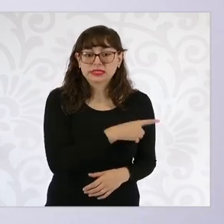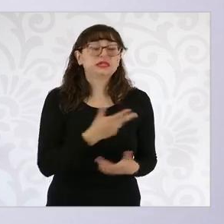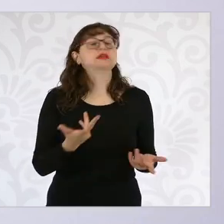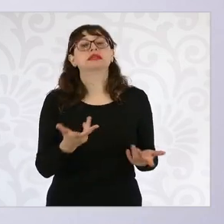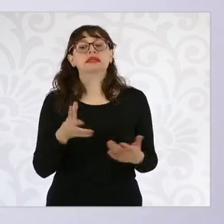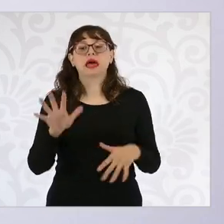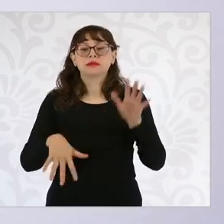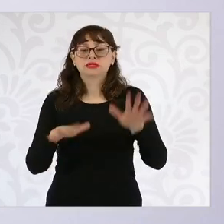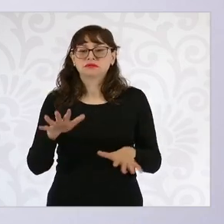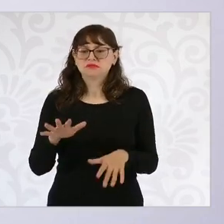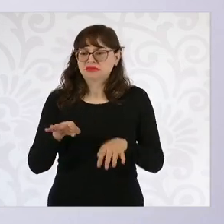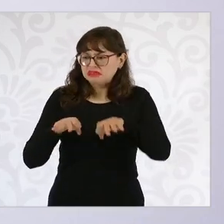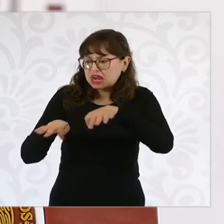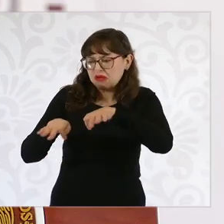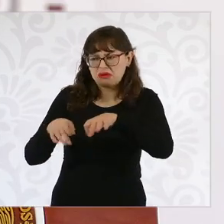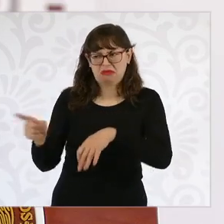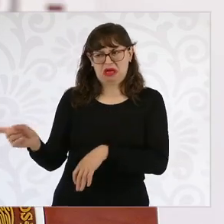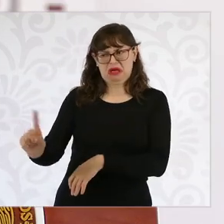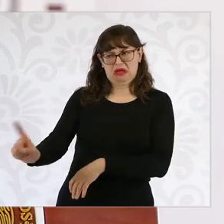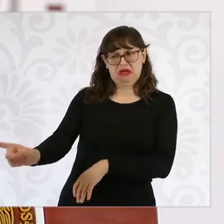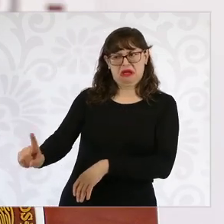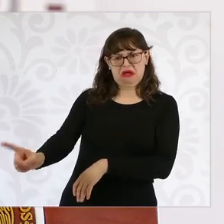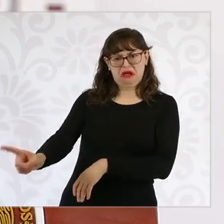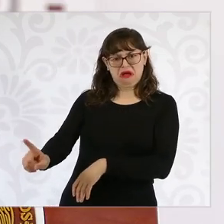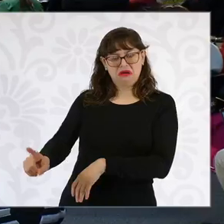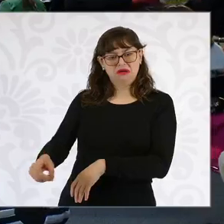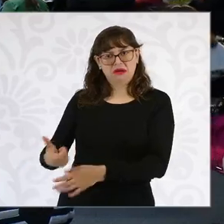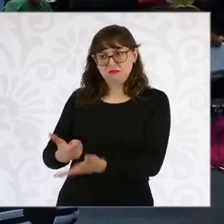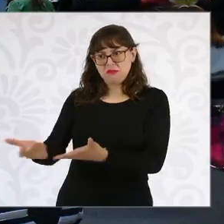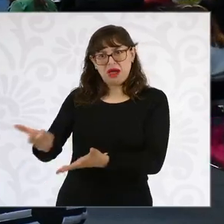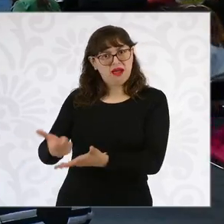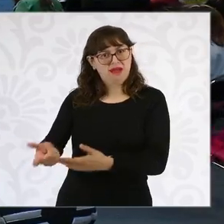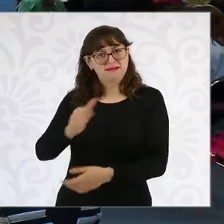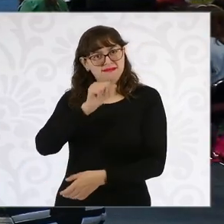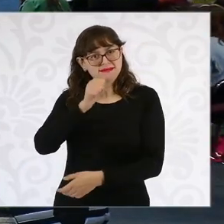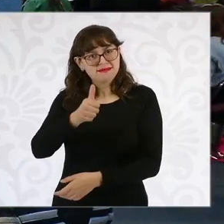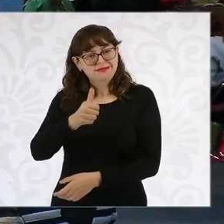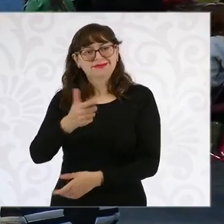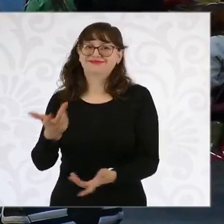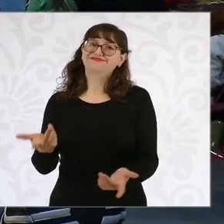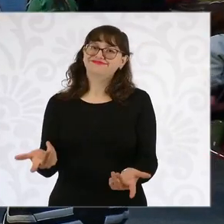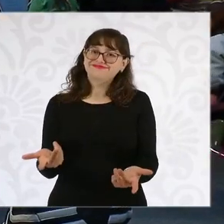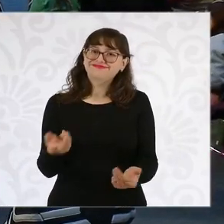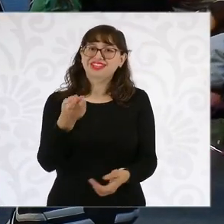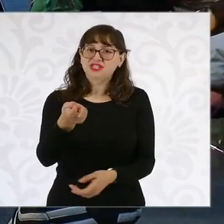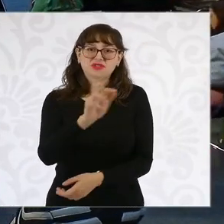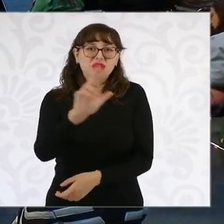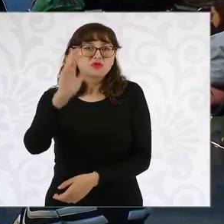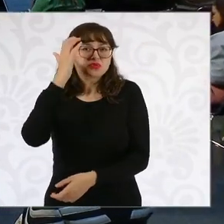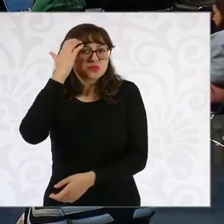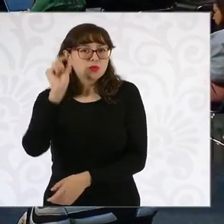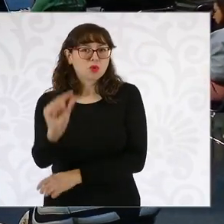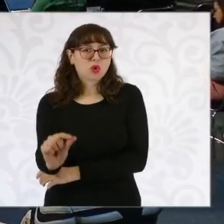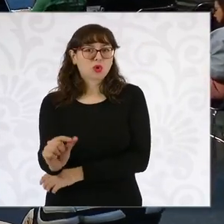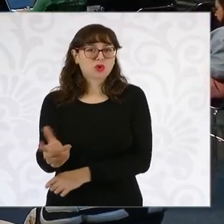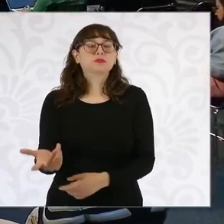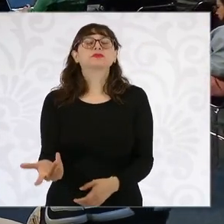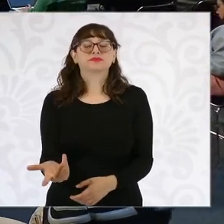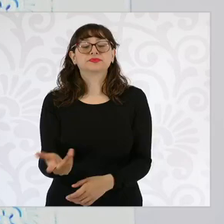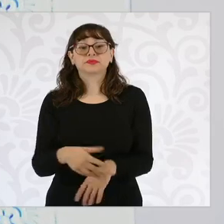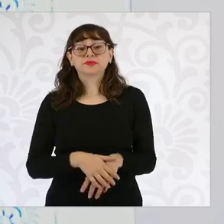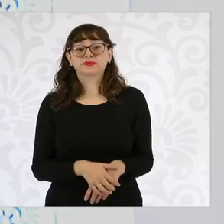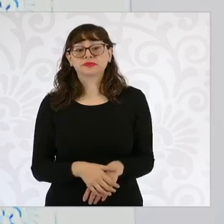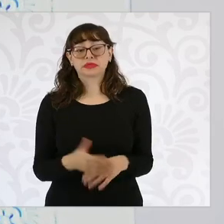reconocido. Y bueno, no está remunerado además. Entonces, este sistema de